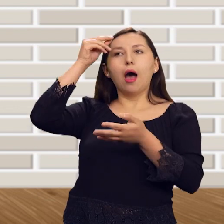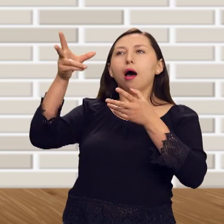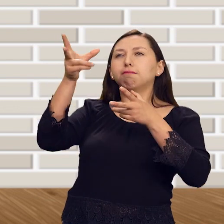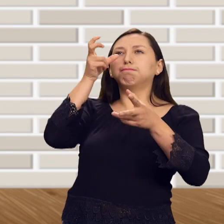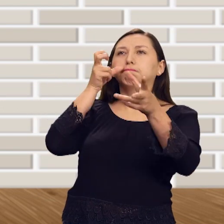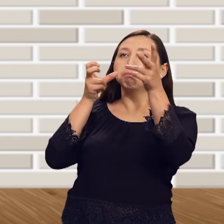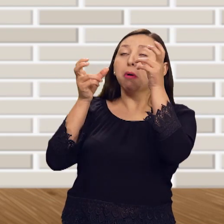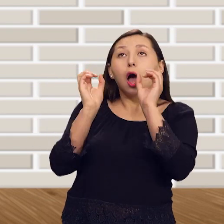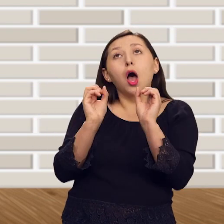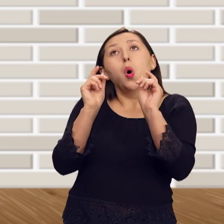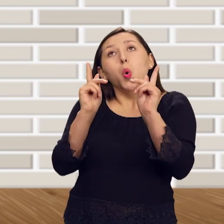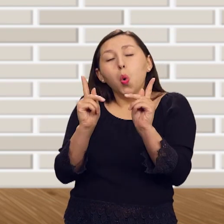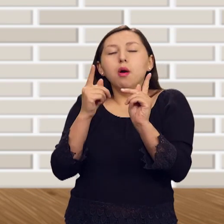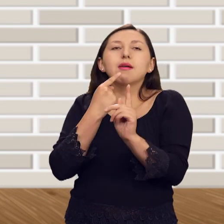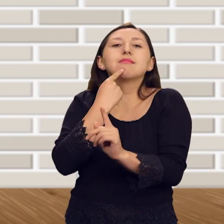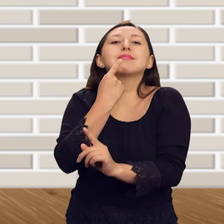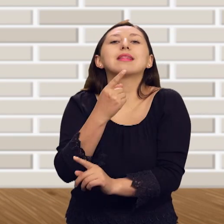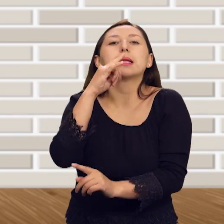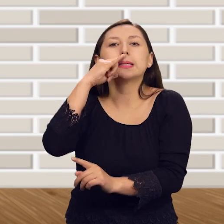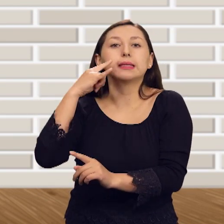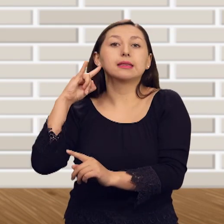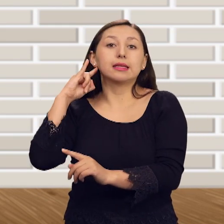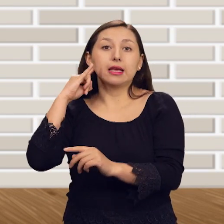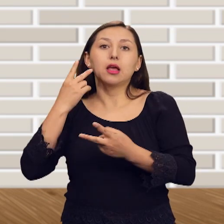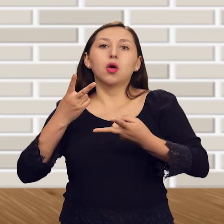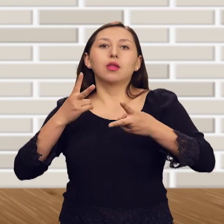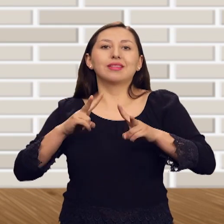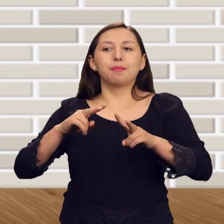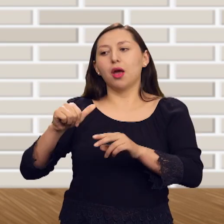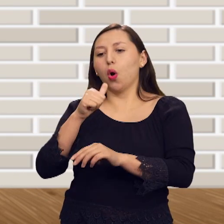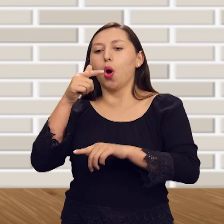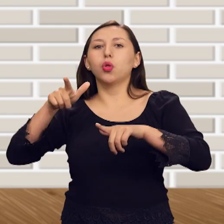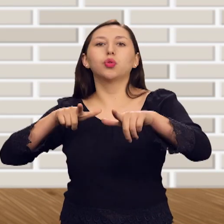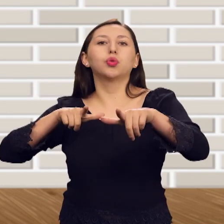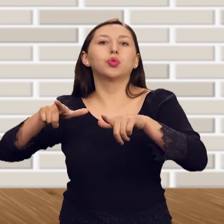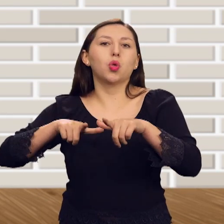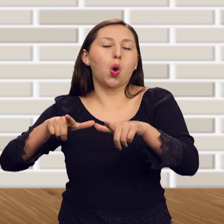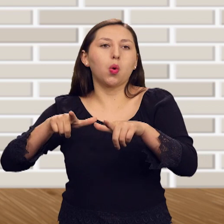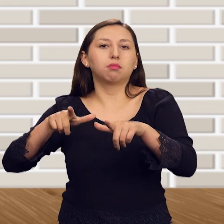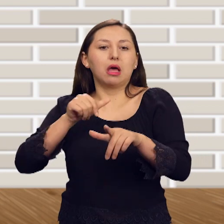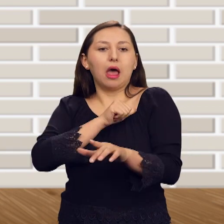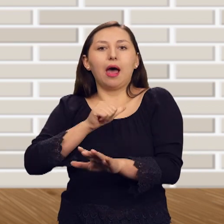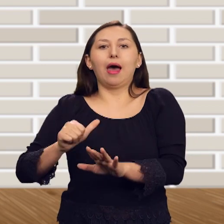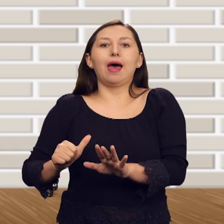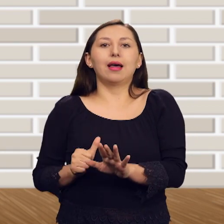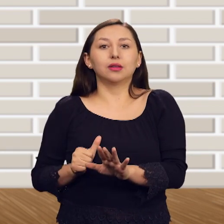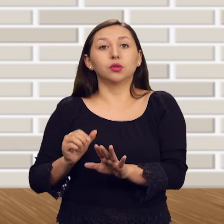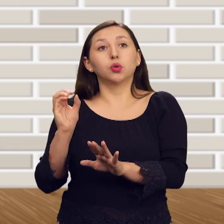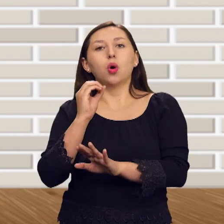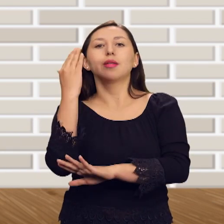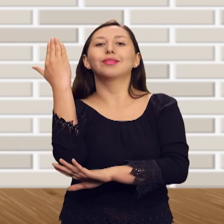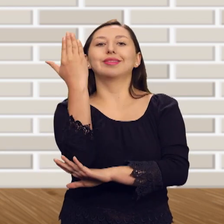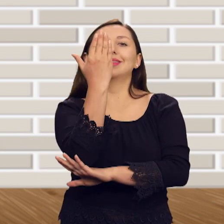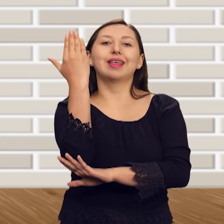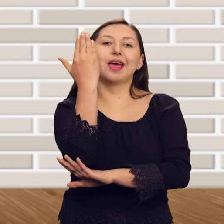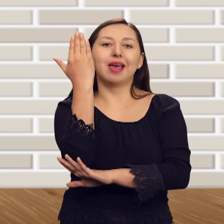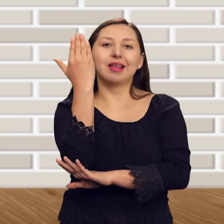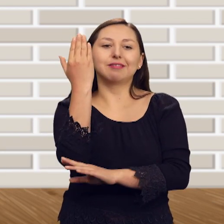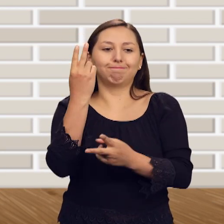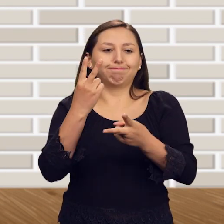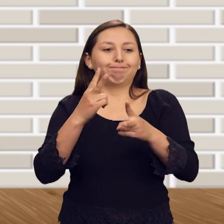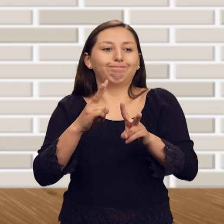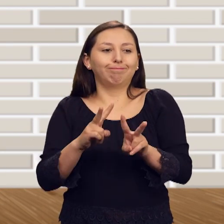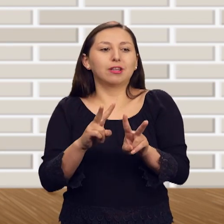educativos. Pero son los medios de comunicación los que cumplen un papel muy importante en la transmisión